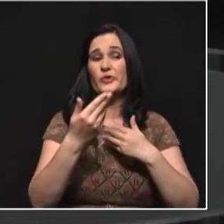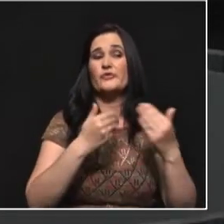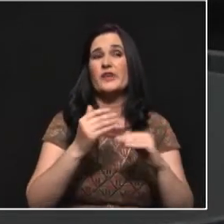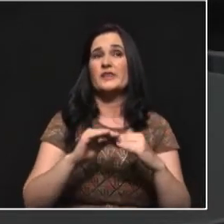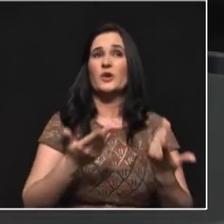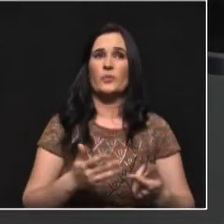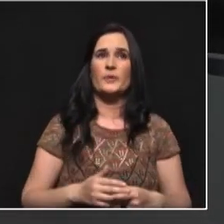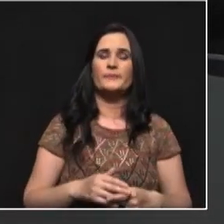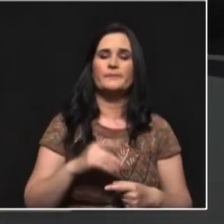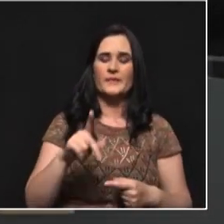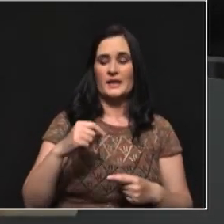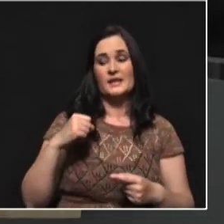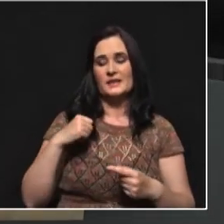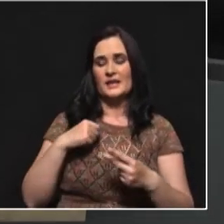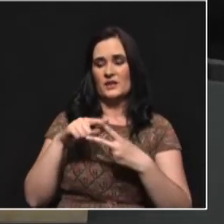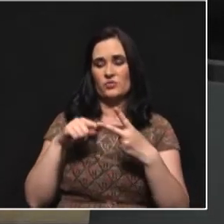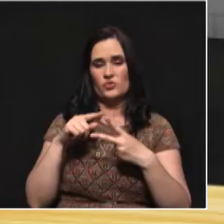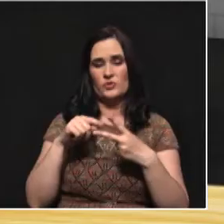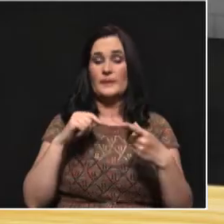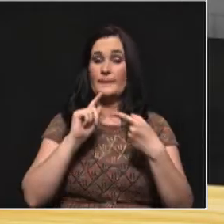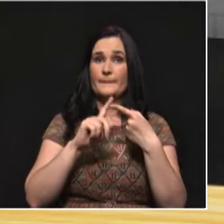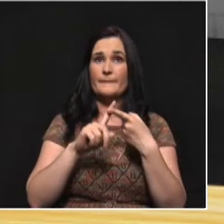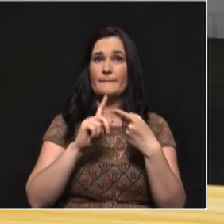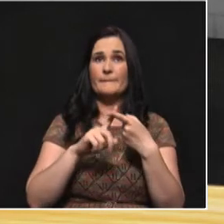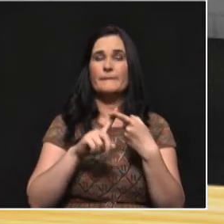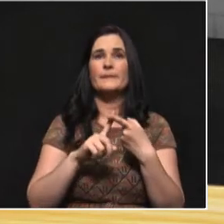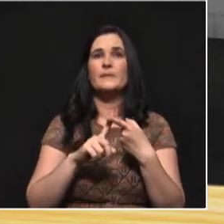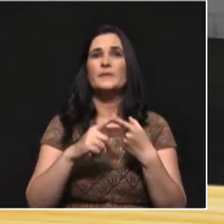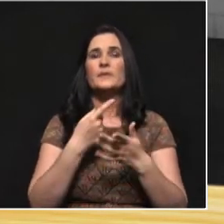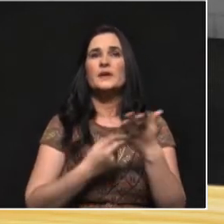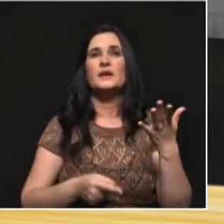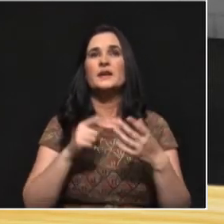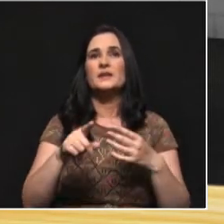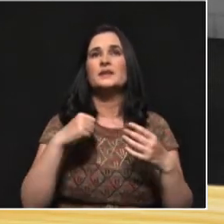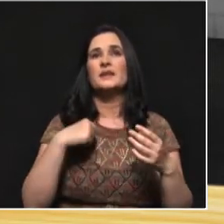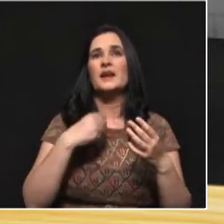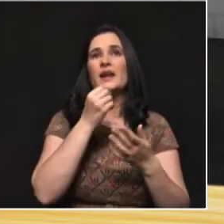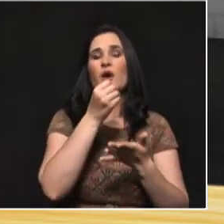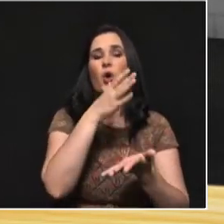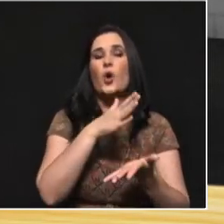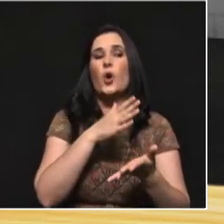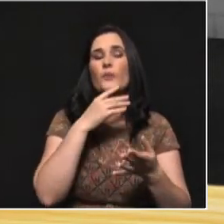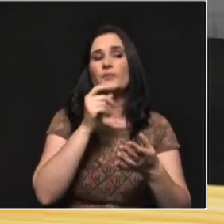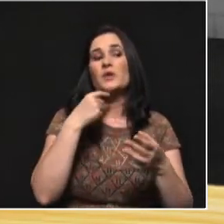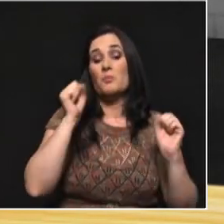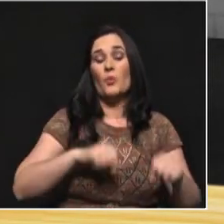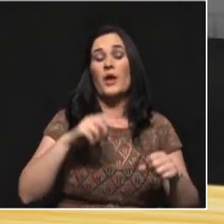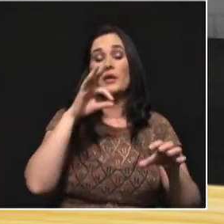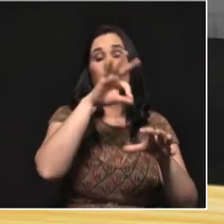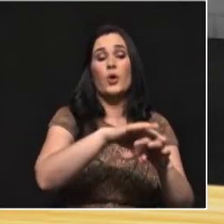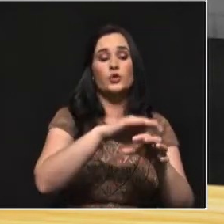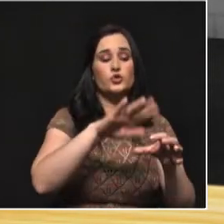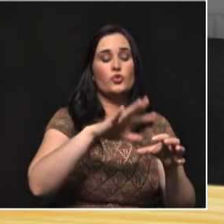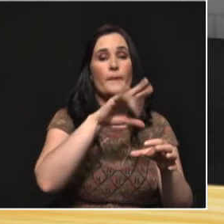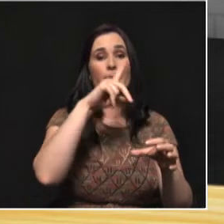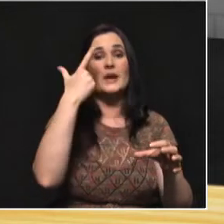Ahí hay que plantear dos elementos. El primero es que también está la opción de votar en blanco. Y por tanto es decirle a los